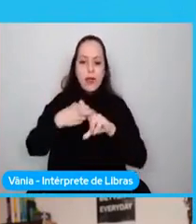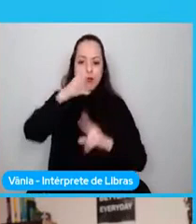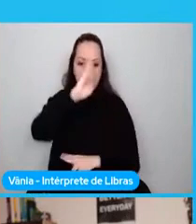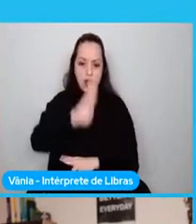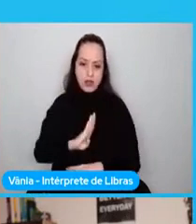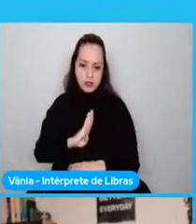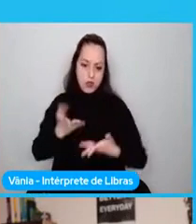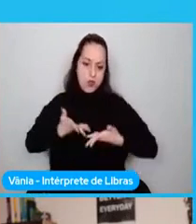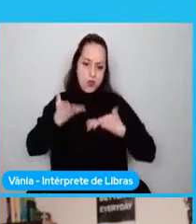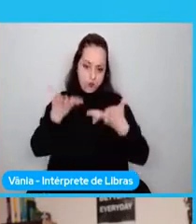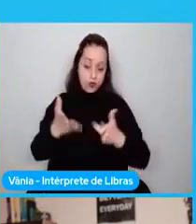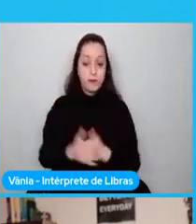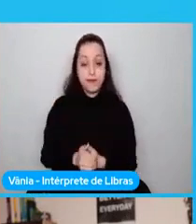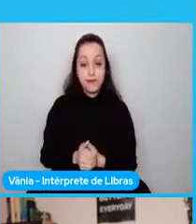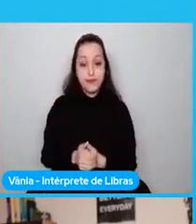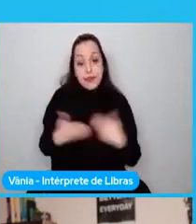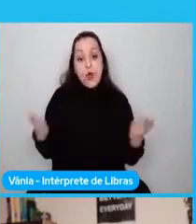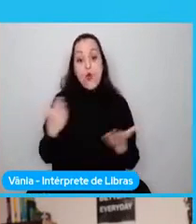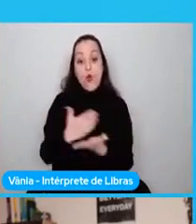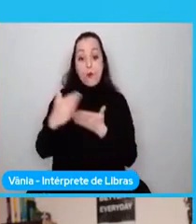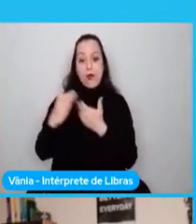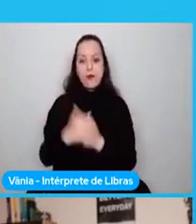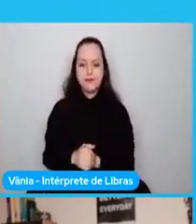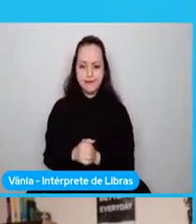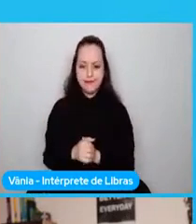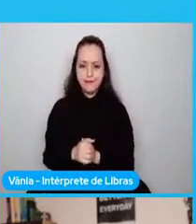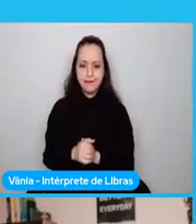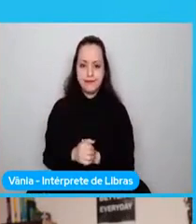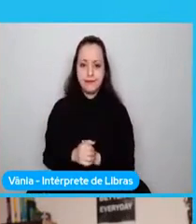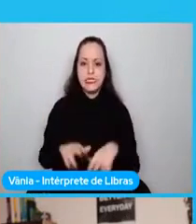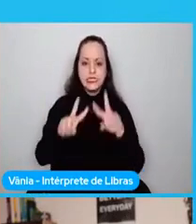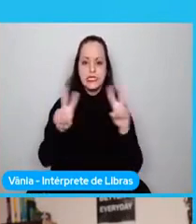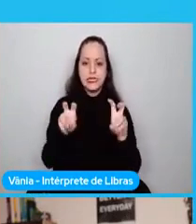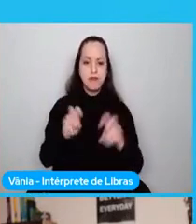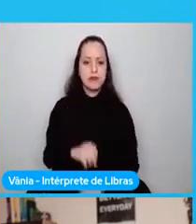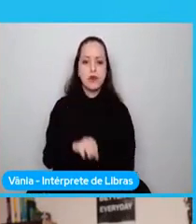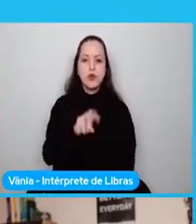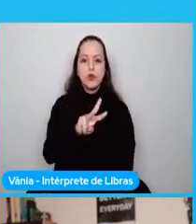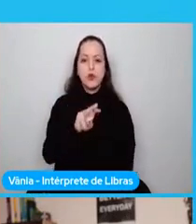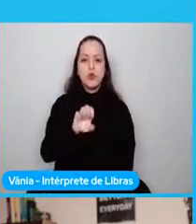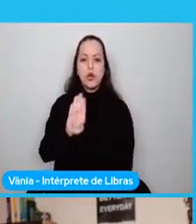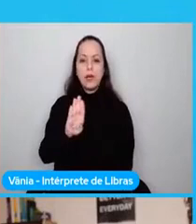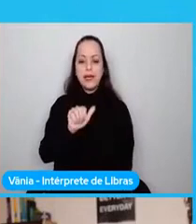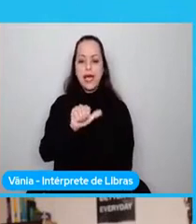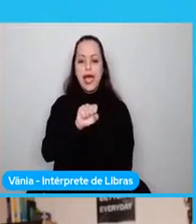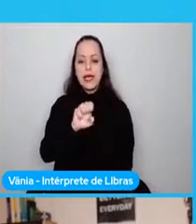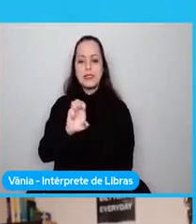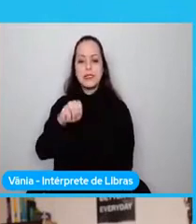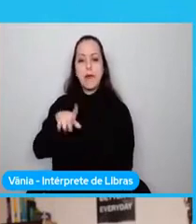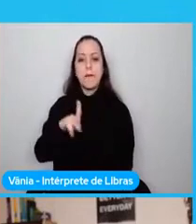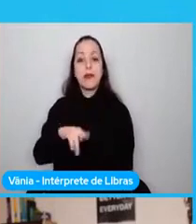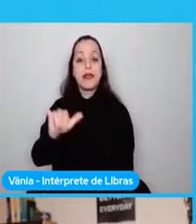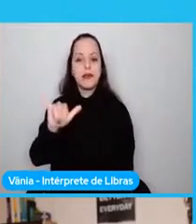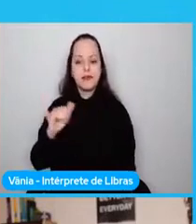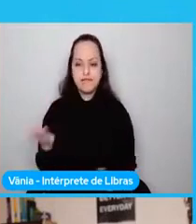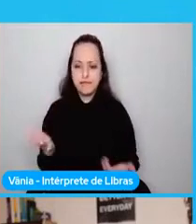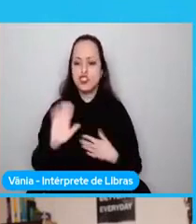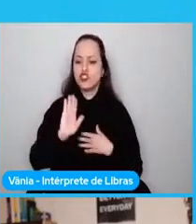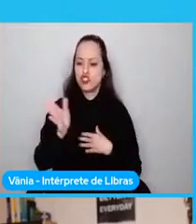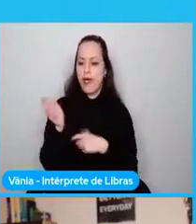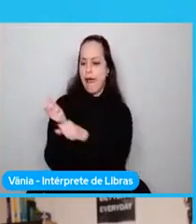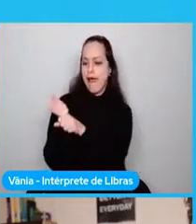empezar. Entonces WebAssembly, WebAssembly tiene ya varios años